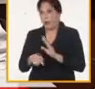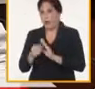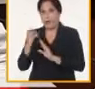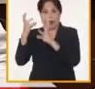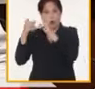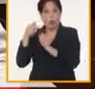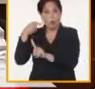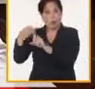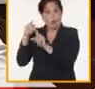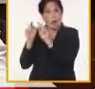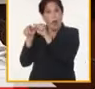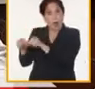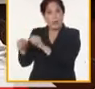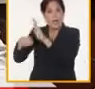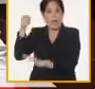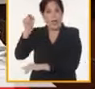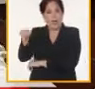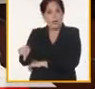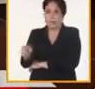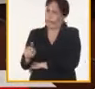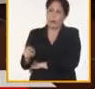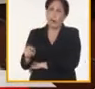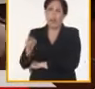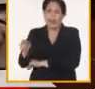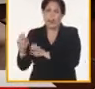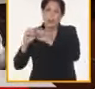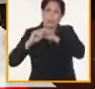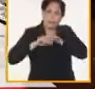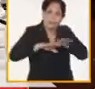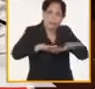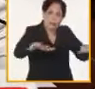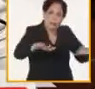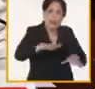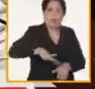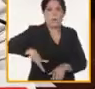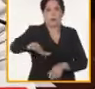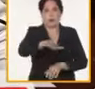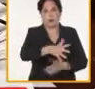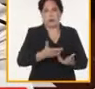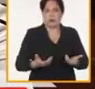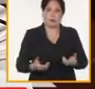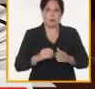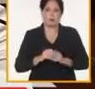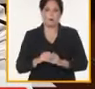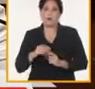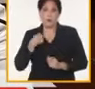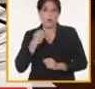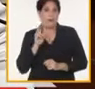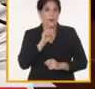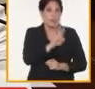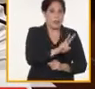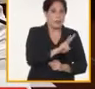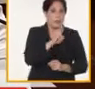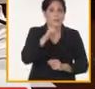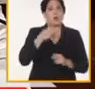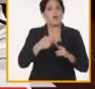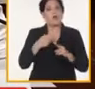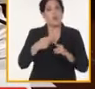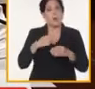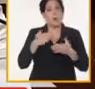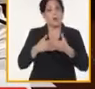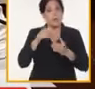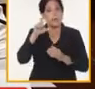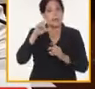los elementos políticos tienen una responsabilidad importante. incluso en aquel entonces de las visitas que hicimos fue el Sisma y